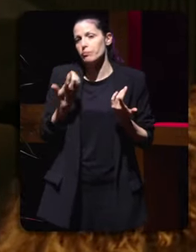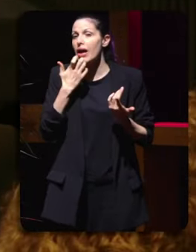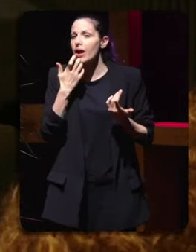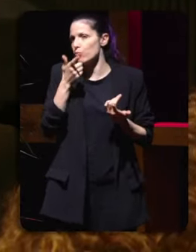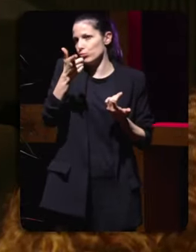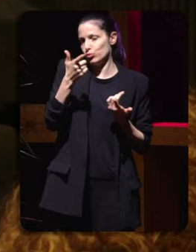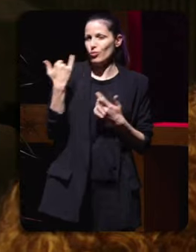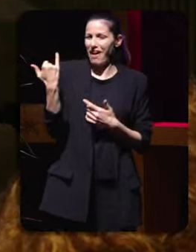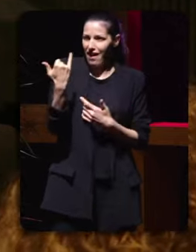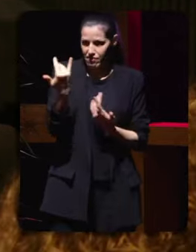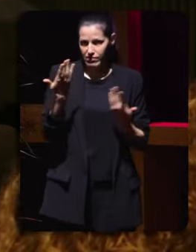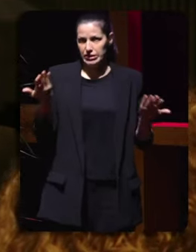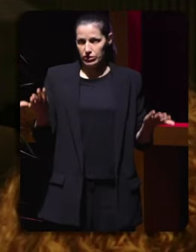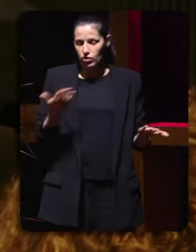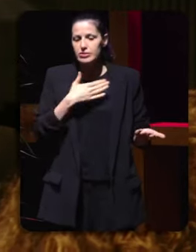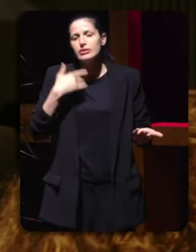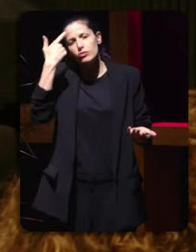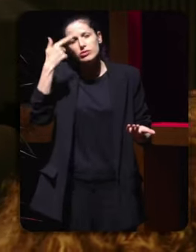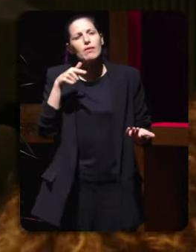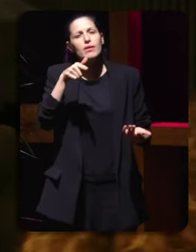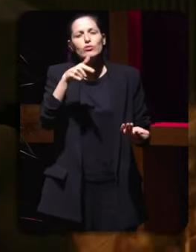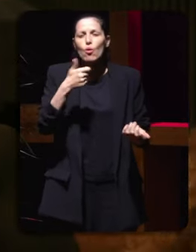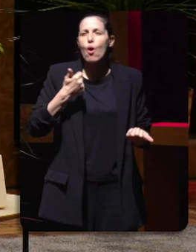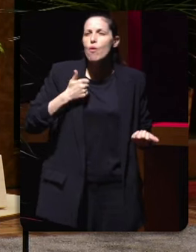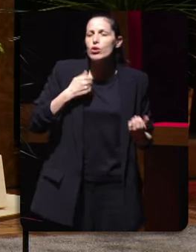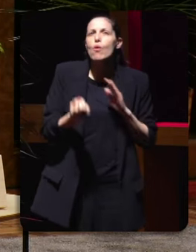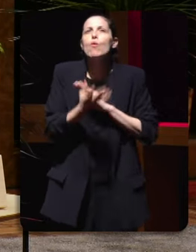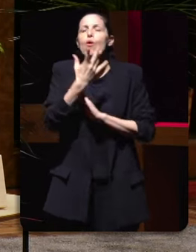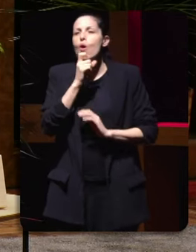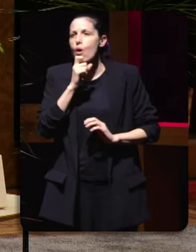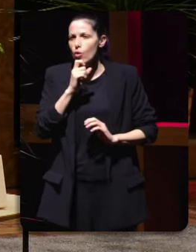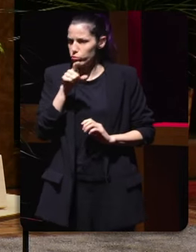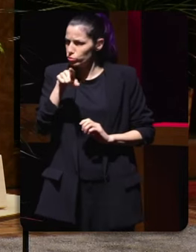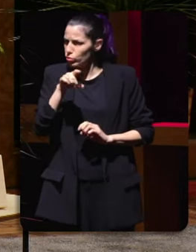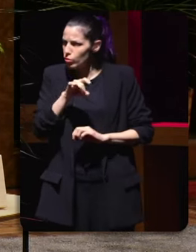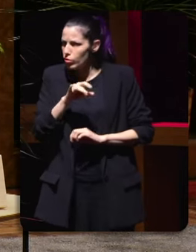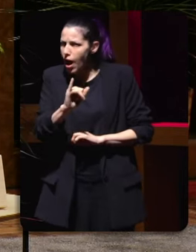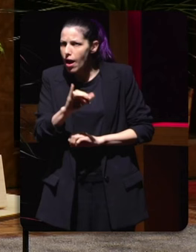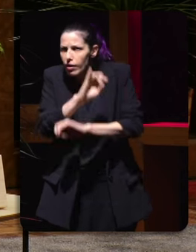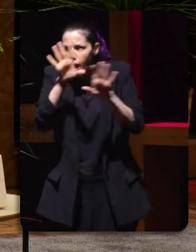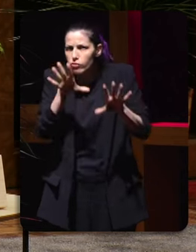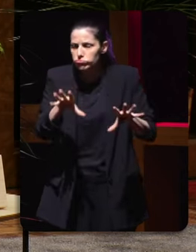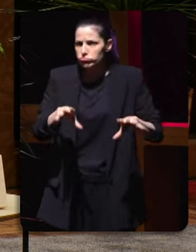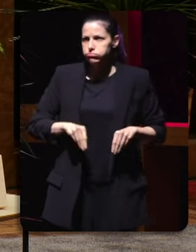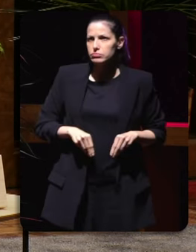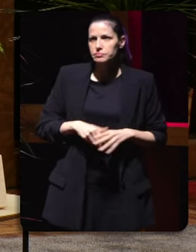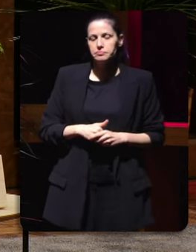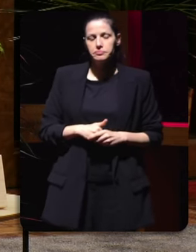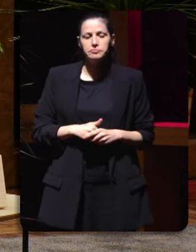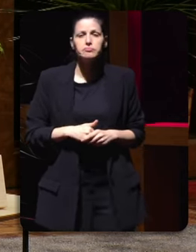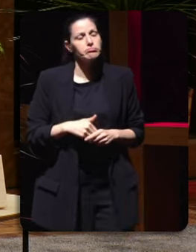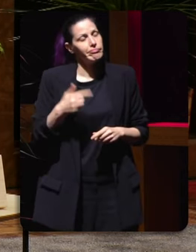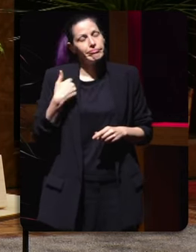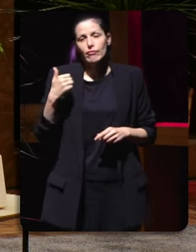quero saber como chegou esa oportunidade e ti ti veches claro que aí as aceptar eu creo que cando te chega unha